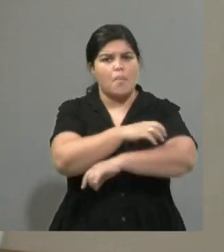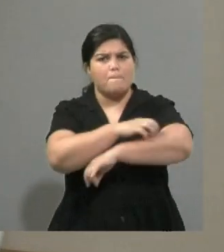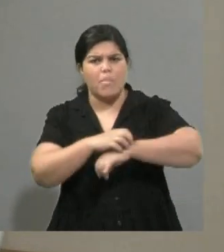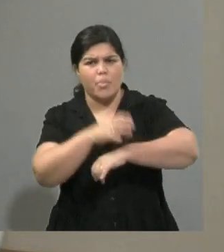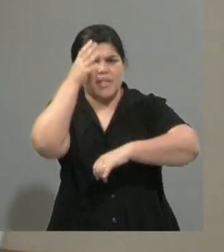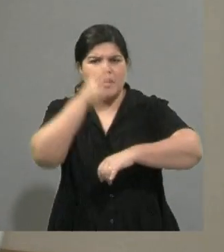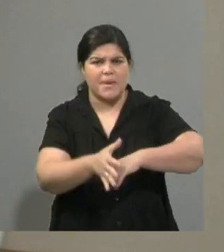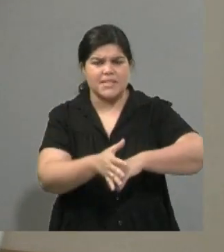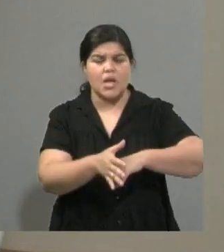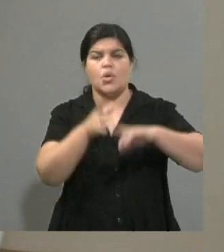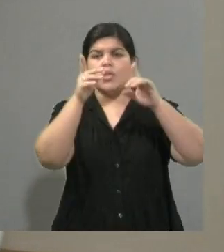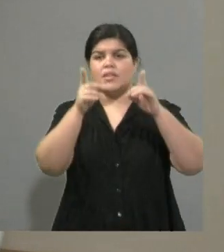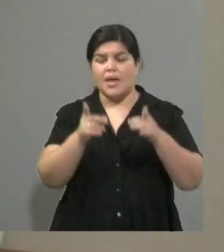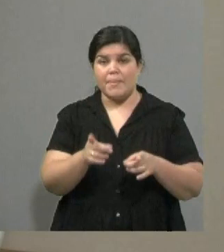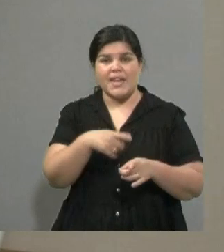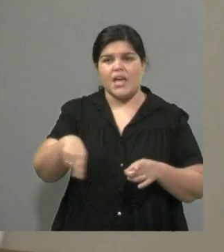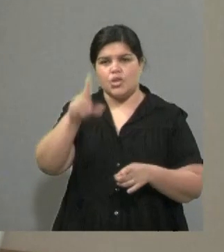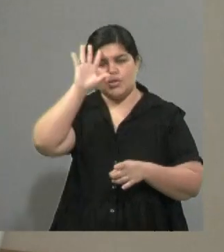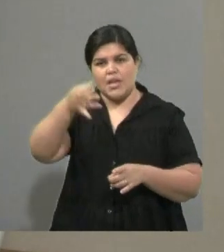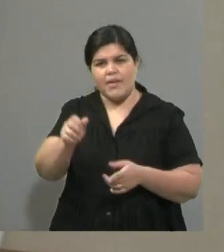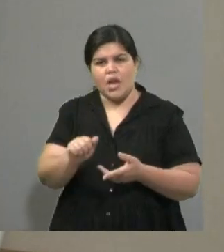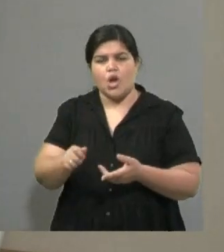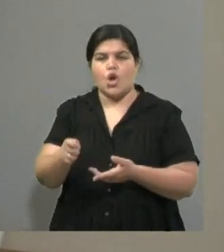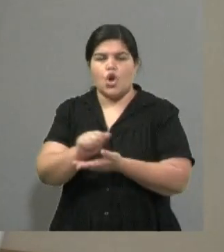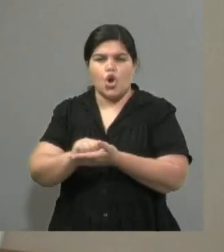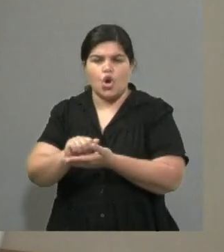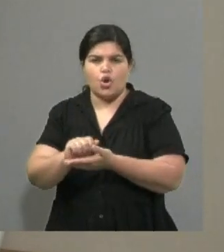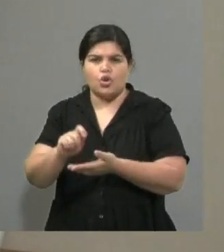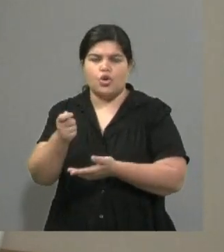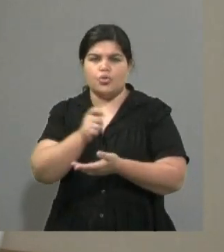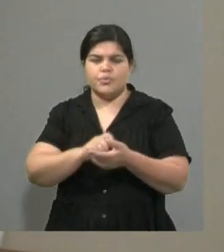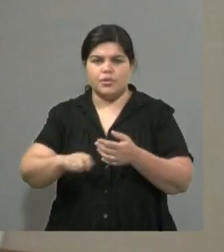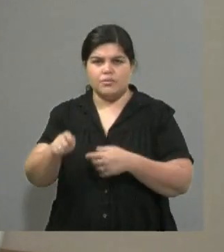porque ellos entienden que hay una corrupción que no se puede erradicar en el gobierno.